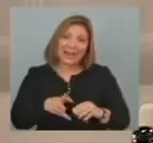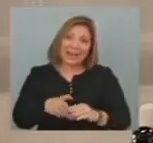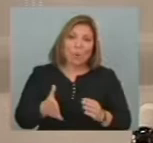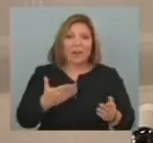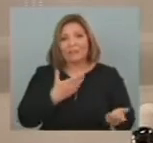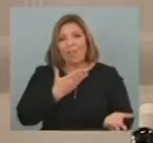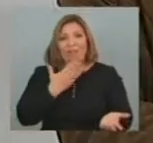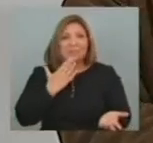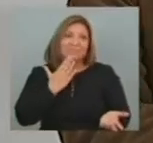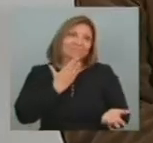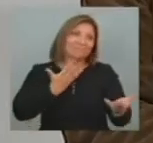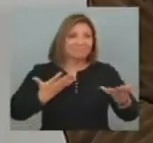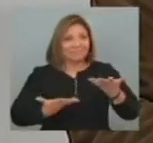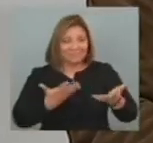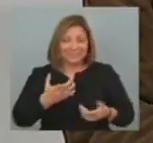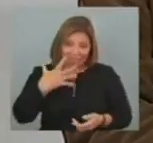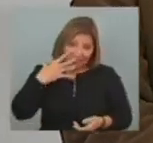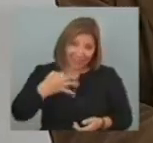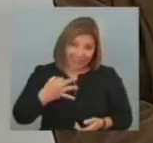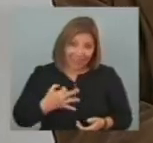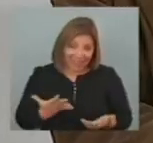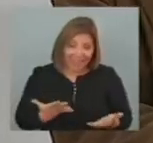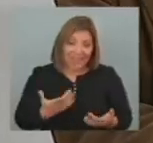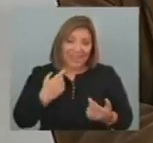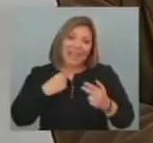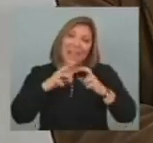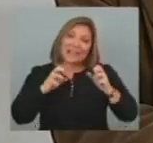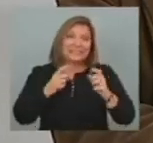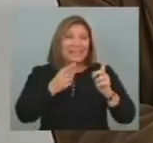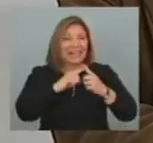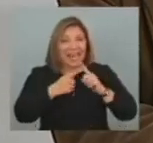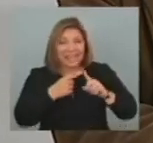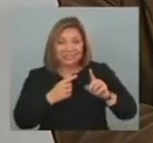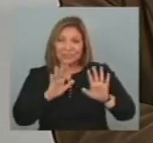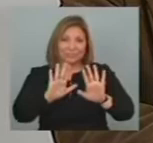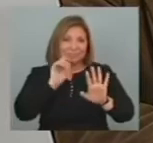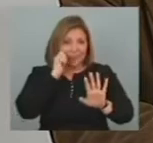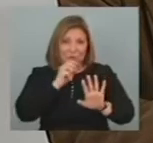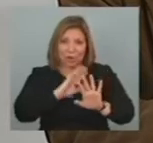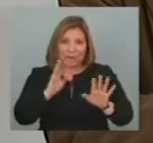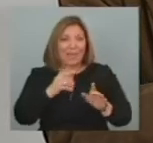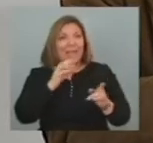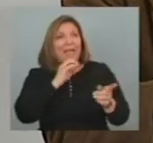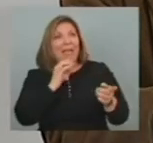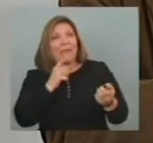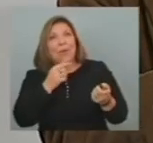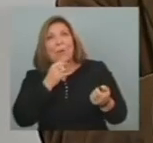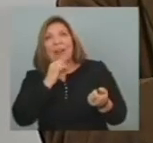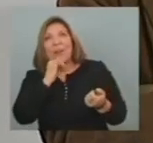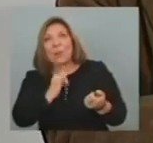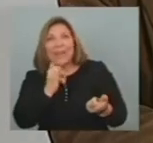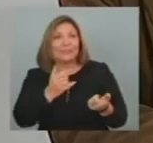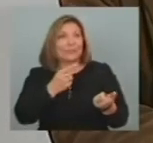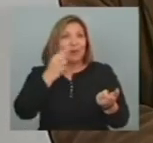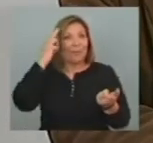Si es verdad Lo primero Es evitar Analizar Esa relación Desde Detalles anecdóticos En fin